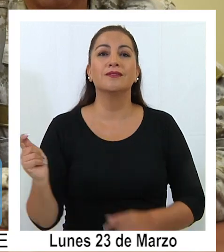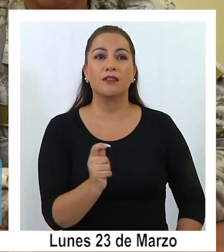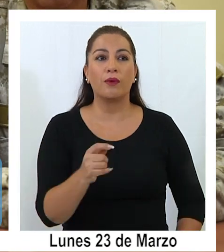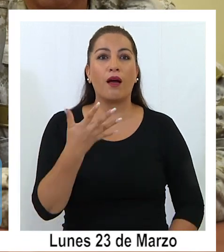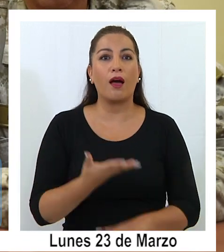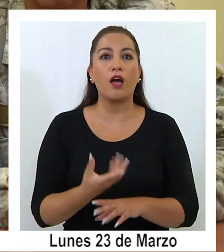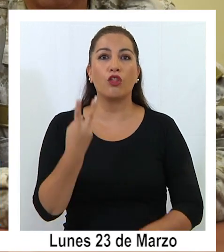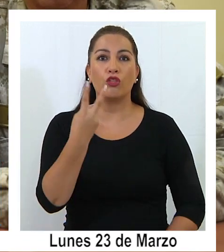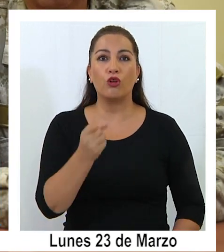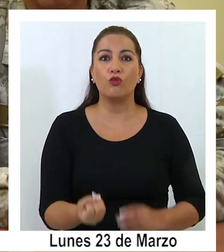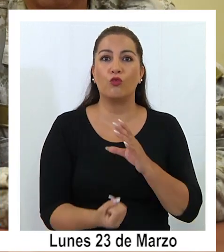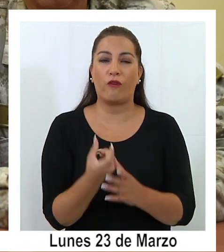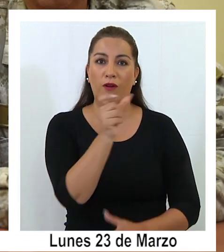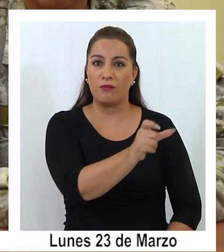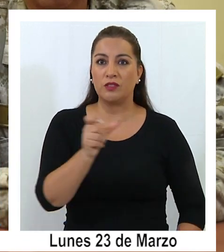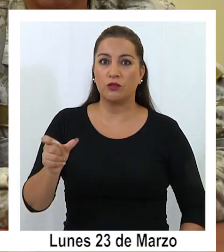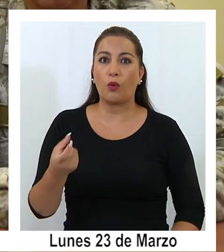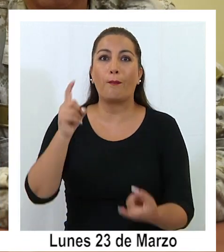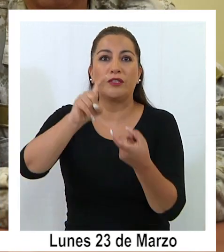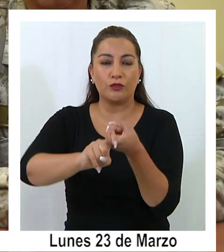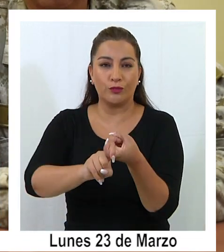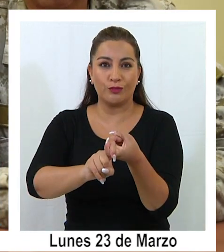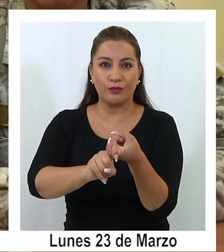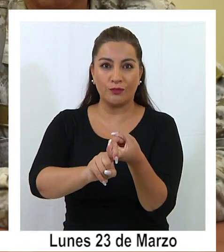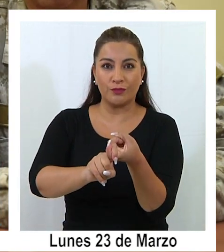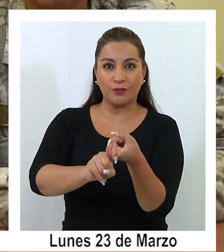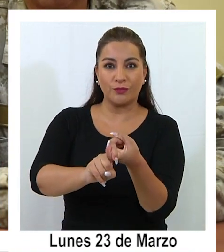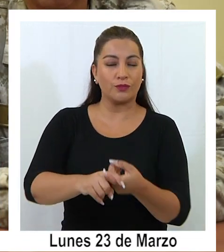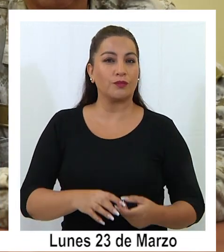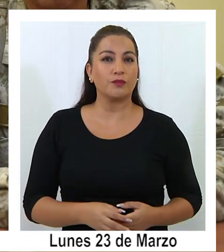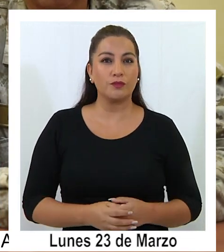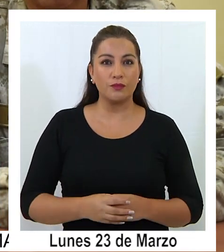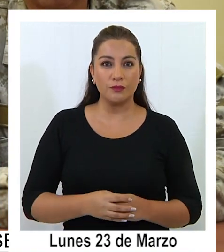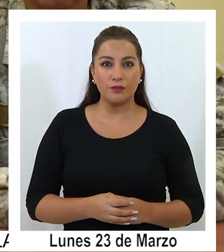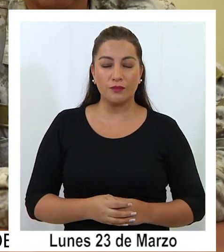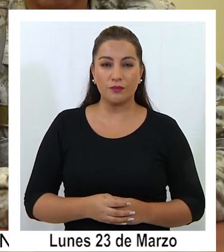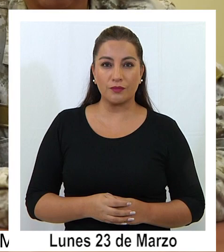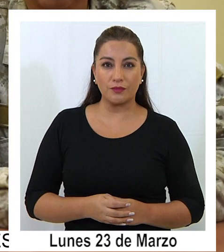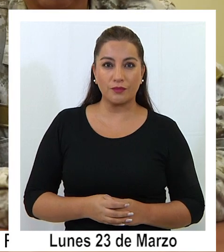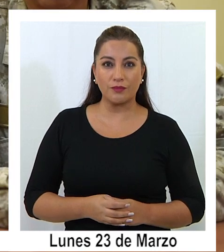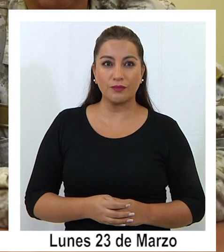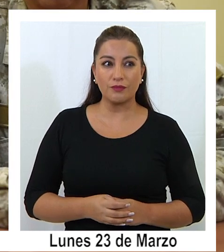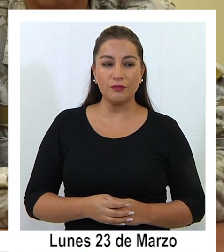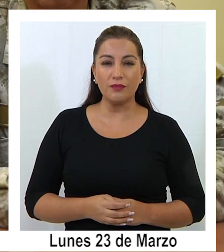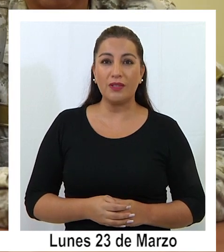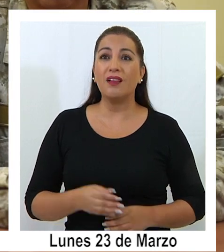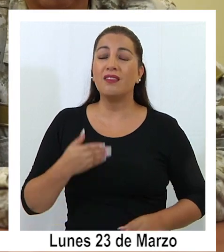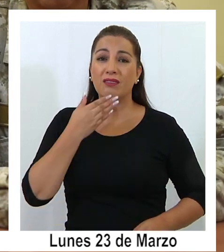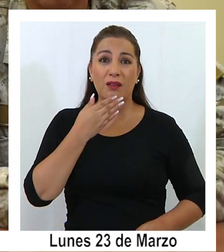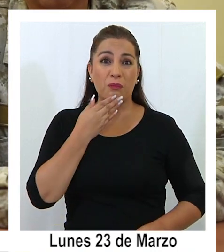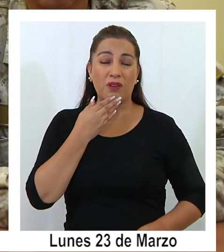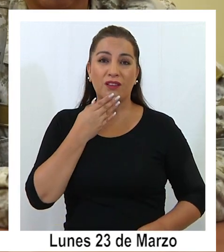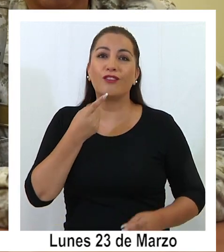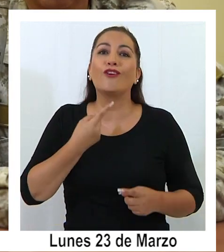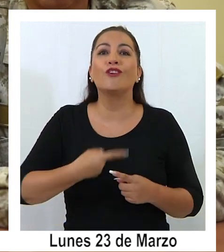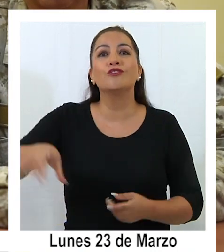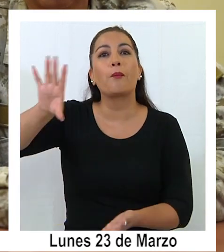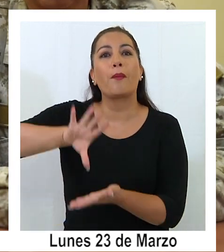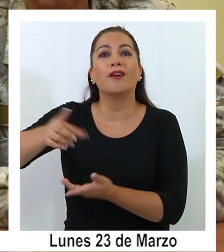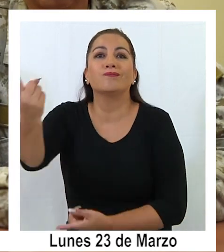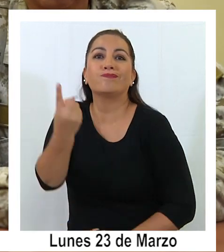que tenemos dos nuevos infectados, que es un matrimonio, que también es el contagio importado.